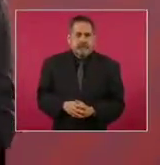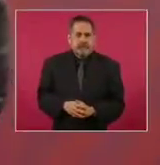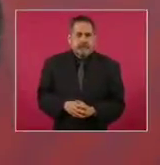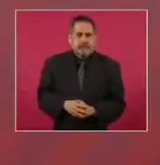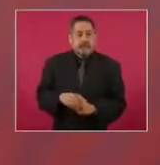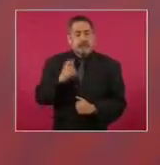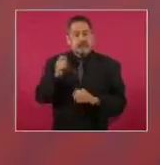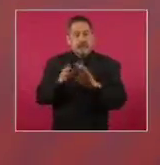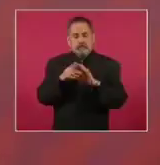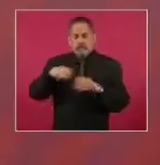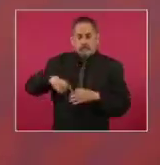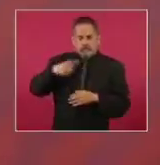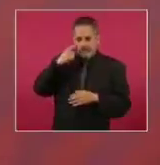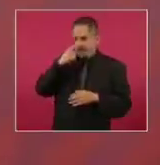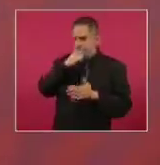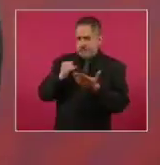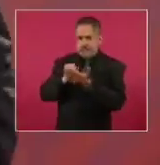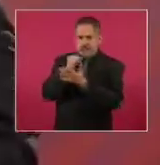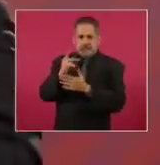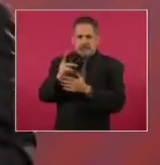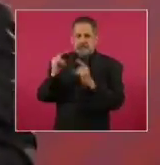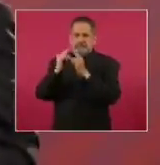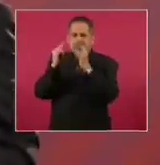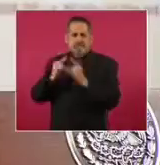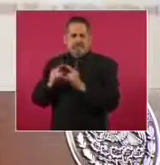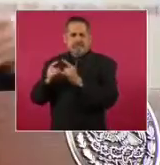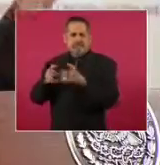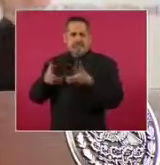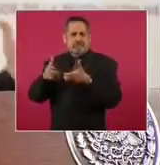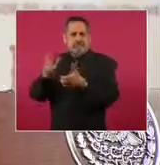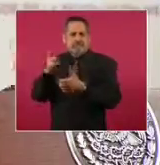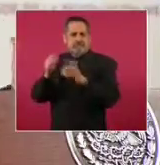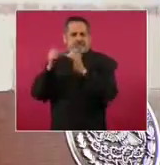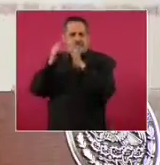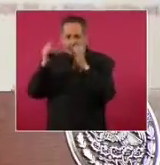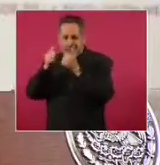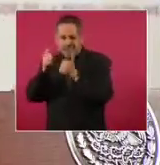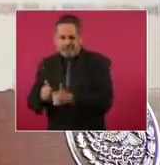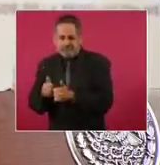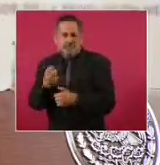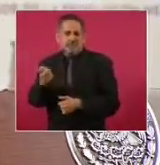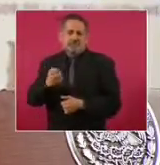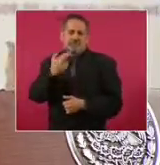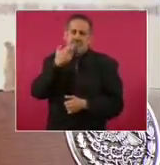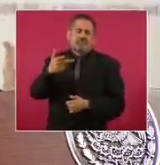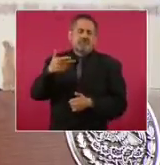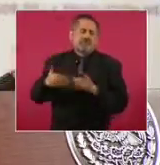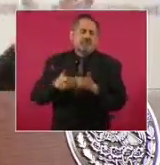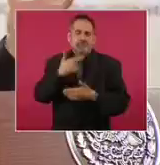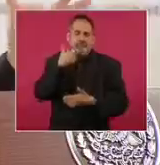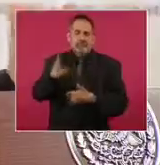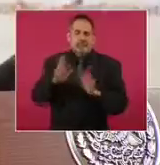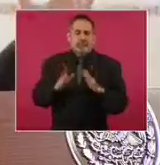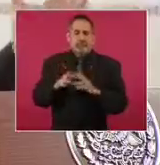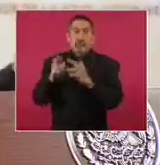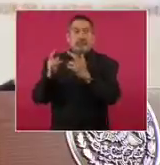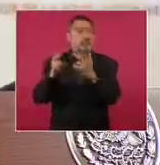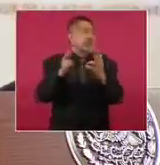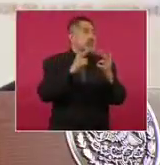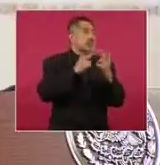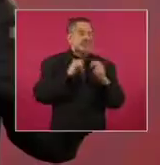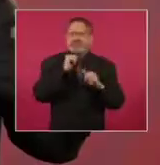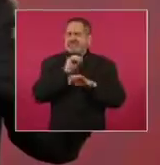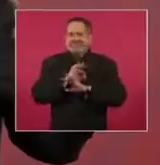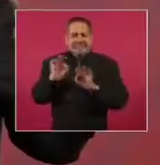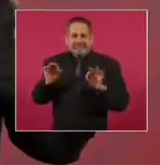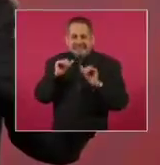Entonces decidimos lo del plantón. Al final fue lo mejor, porque no se rompió ni un vidrio.